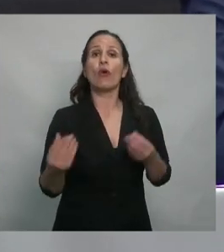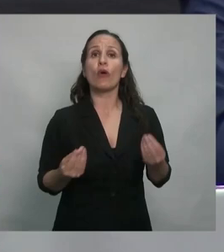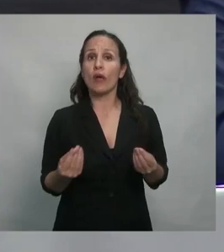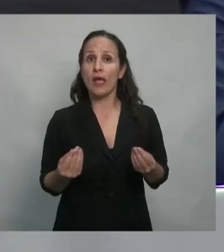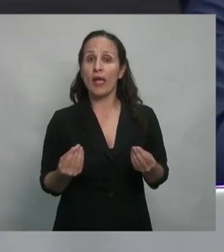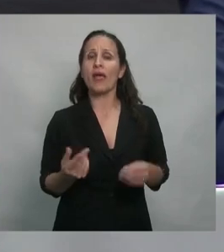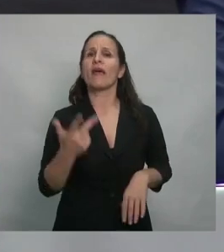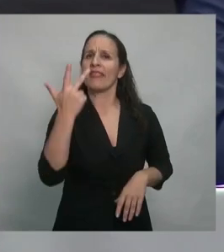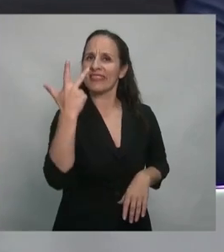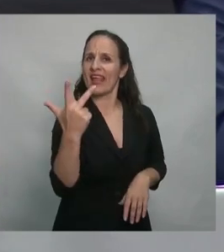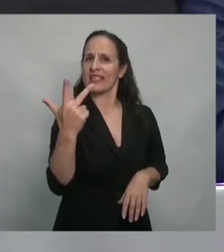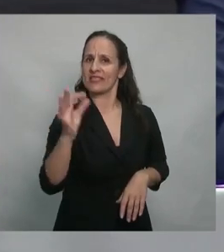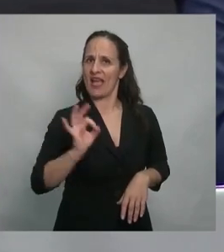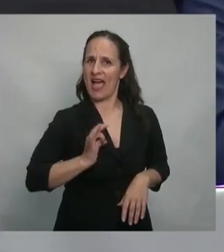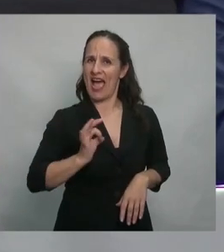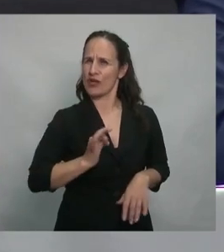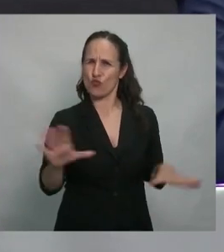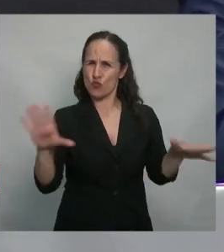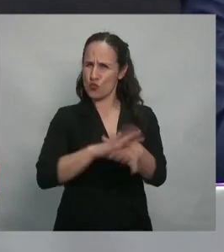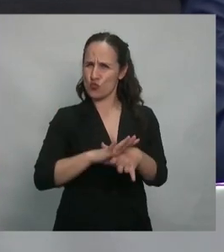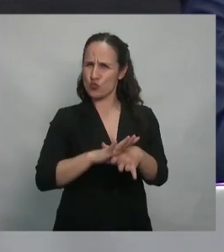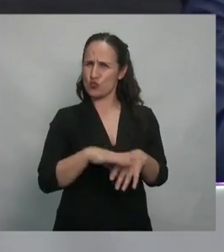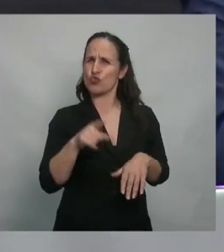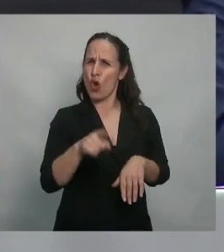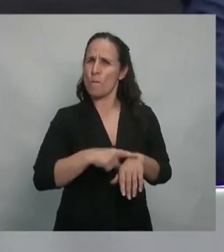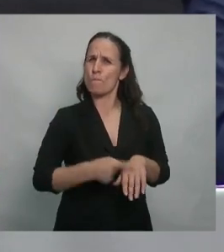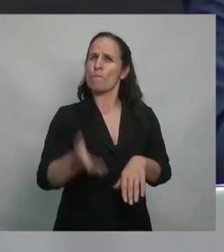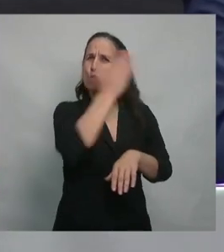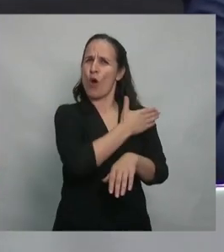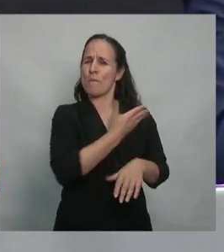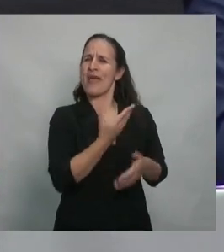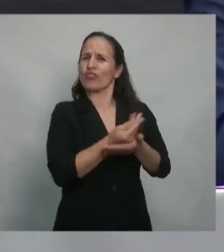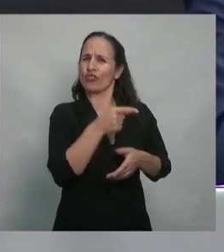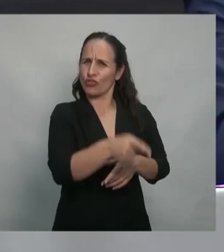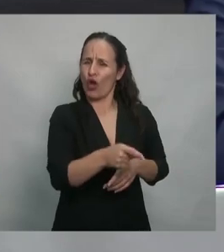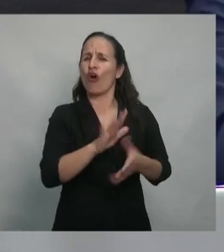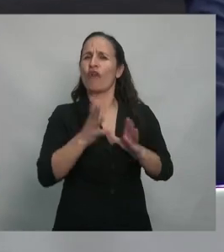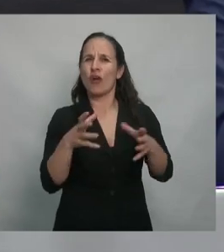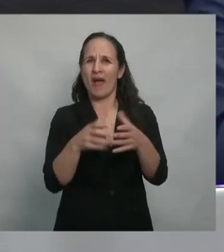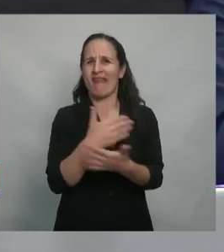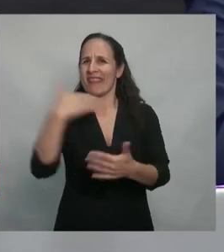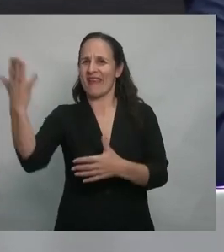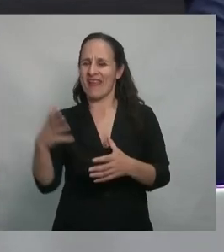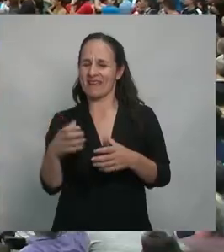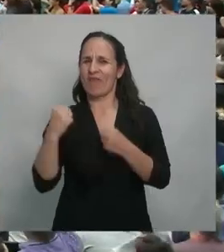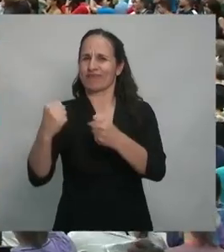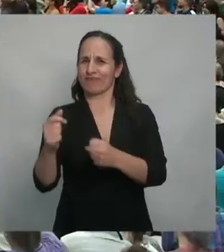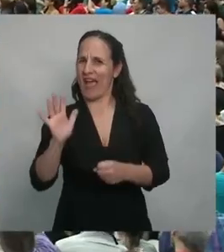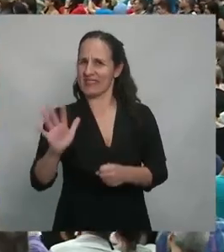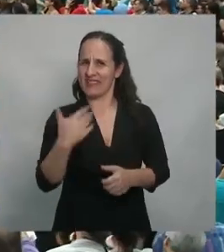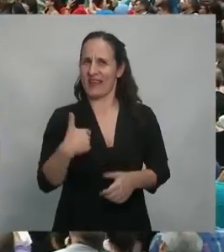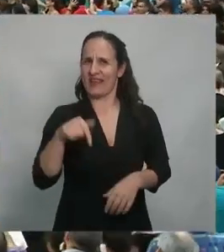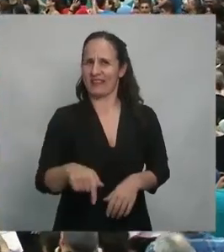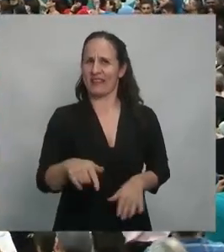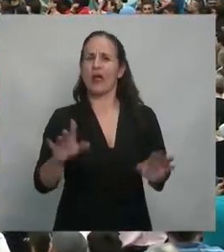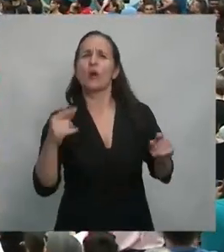3 años exactos desde que el neoliberalismo se ha instalado en nuestro país. No, no,